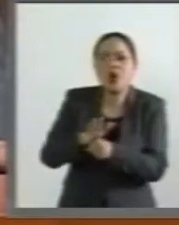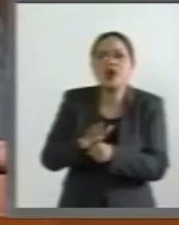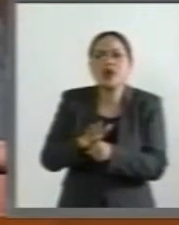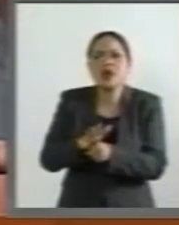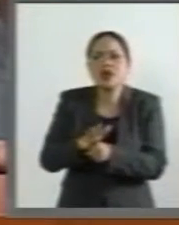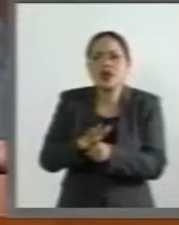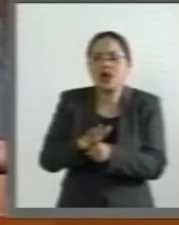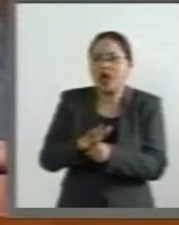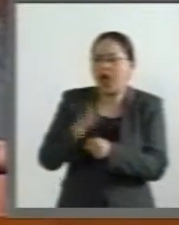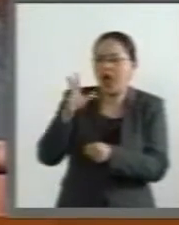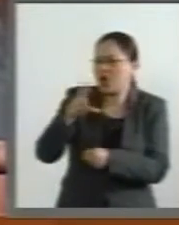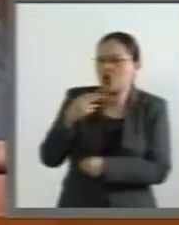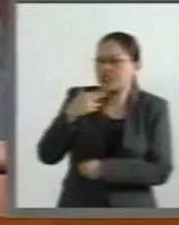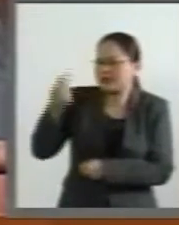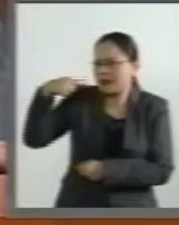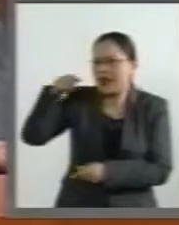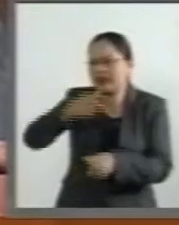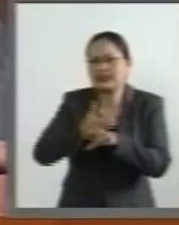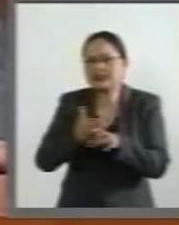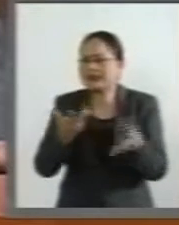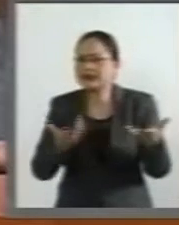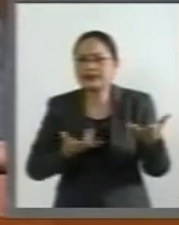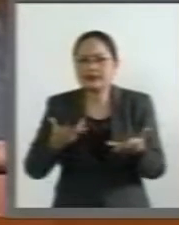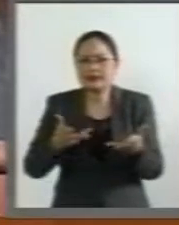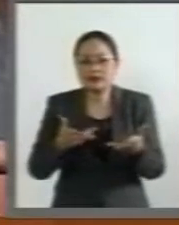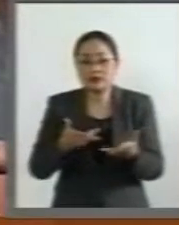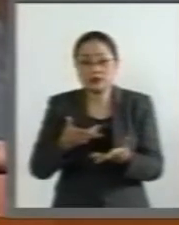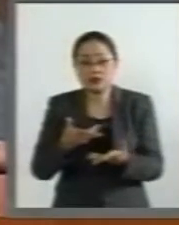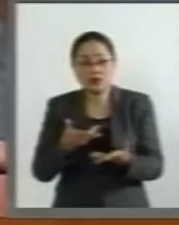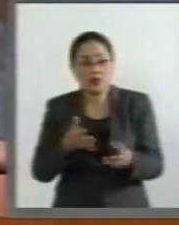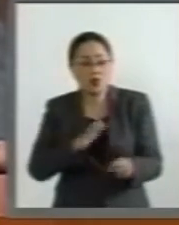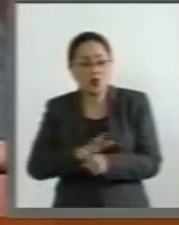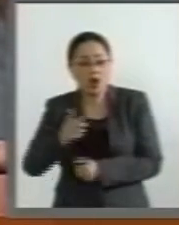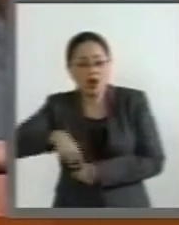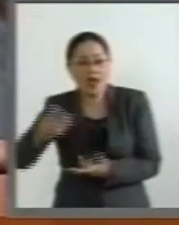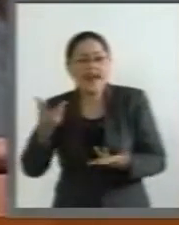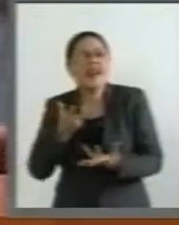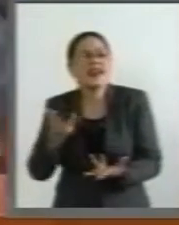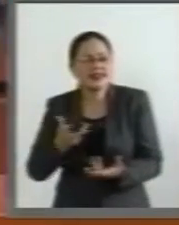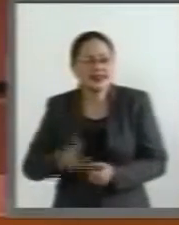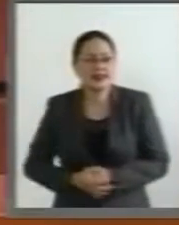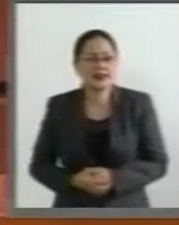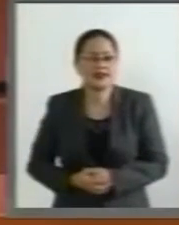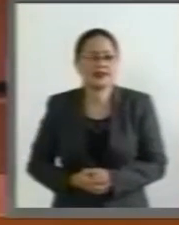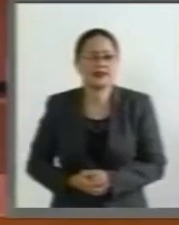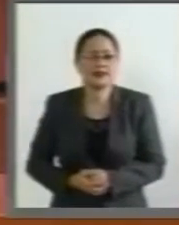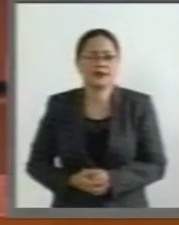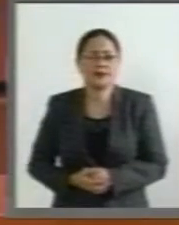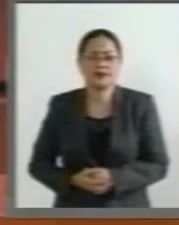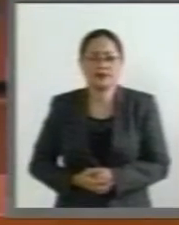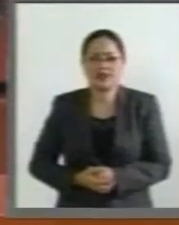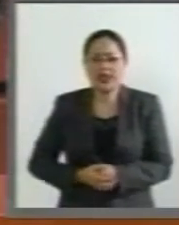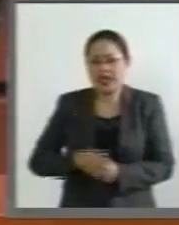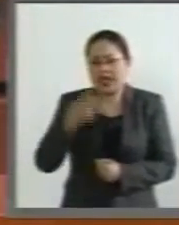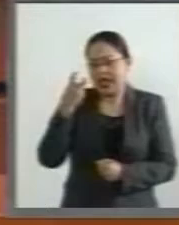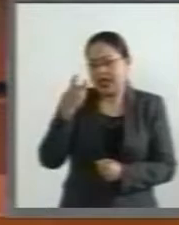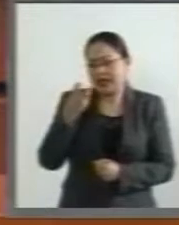estorbamos en Estados Unidos. ¿Cuál fue la reacción ante esas